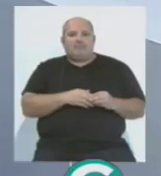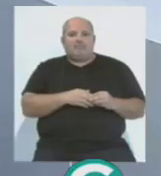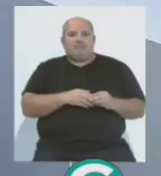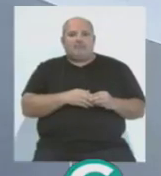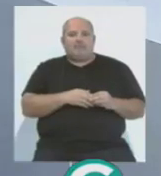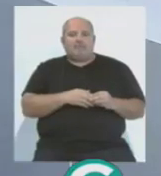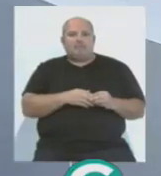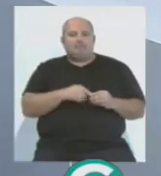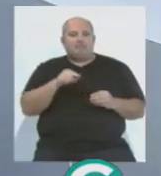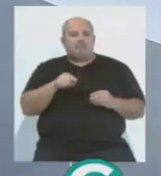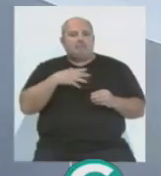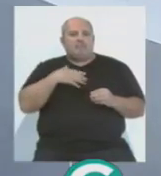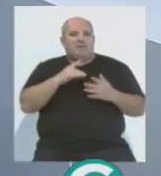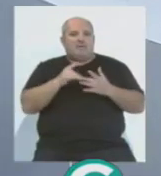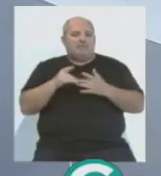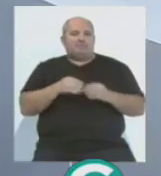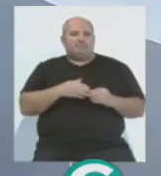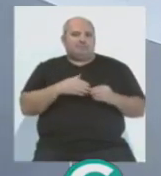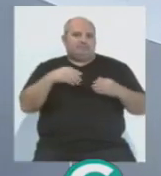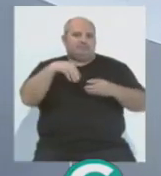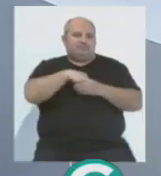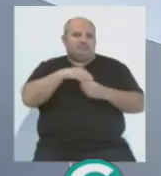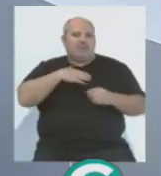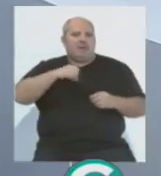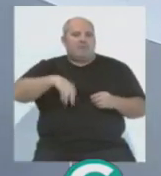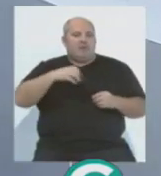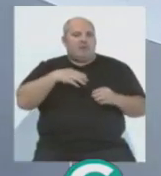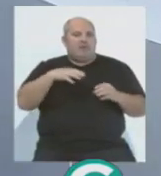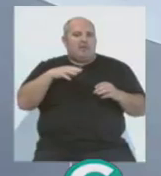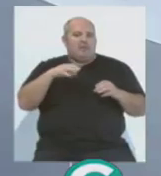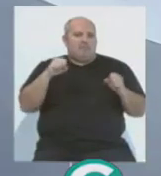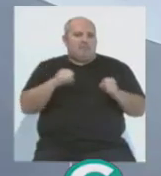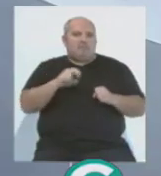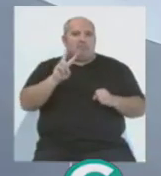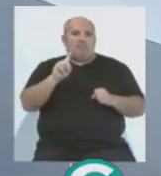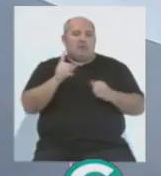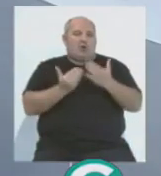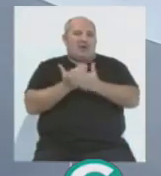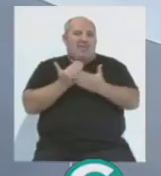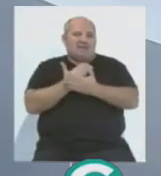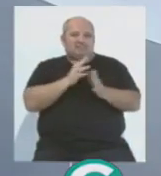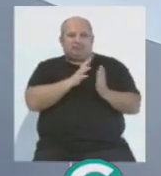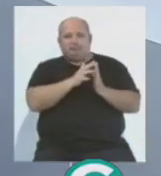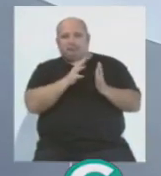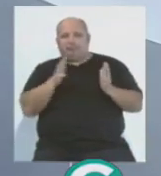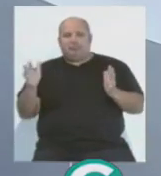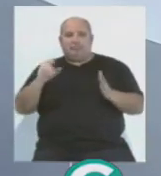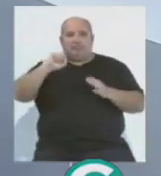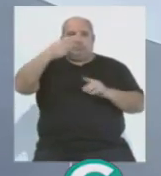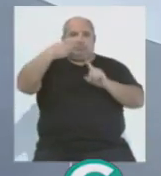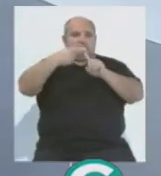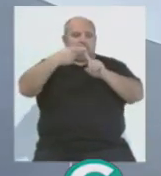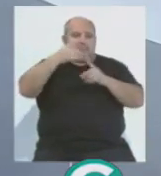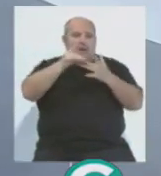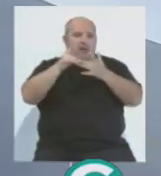Sí, ese liderato como campeón de invierno terminaba después de 21 jornadas, estar ahí arriba en una